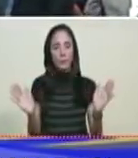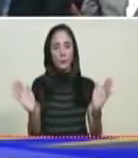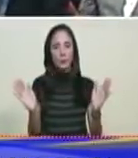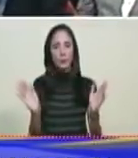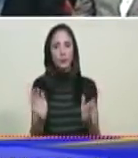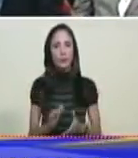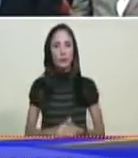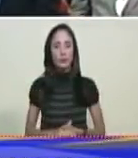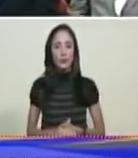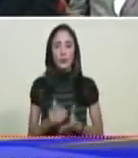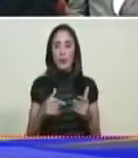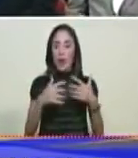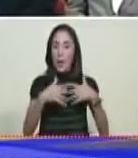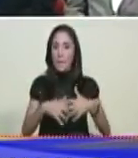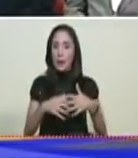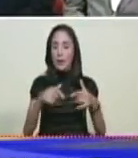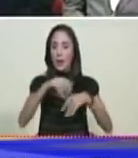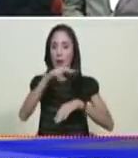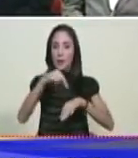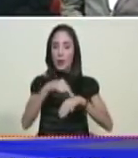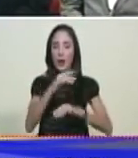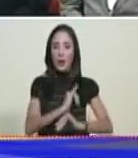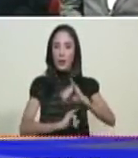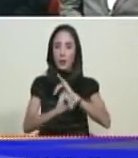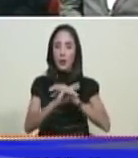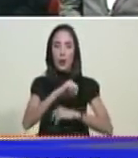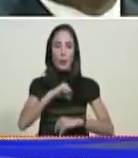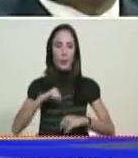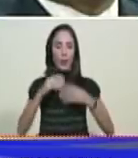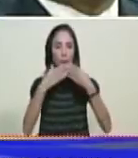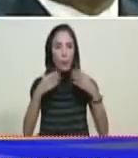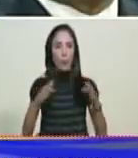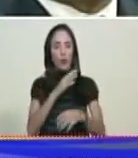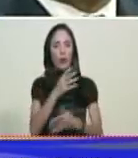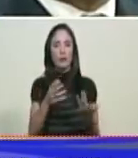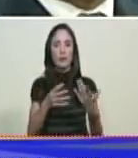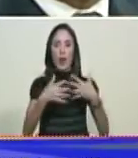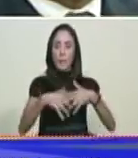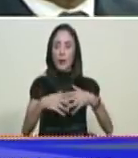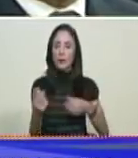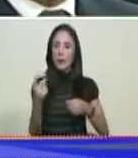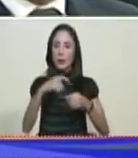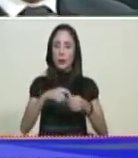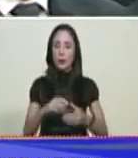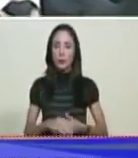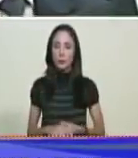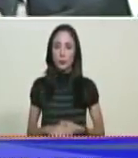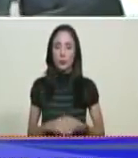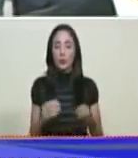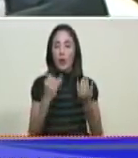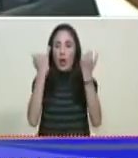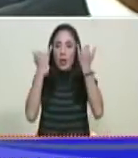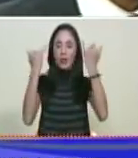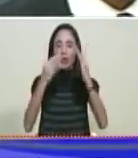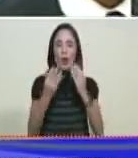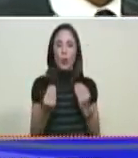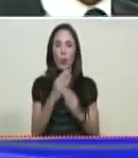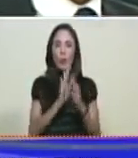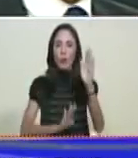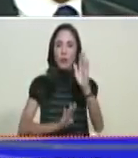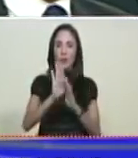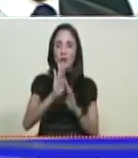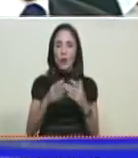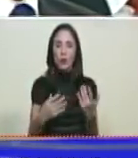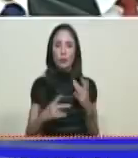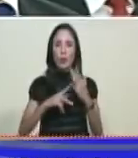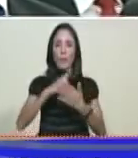a las empresas nacionales e internacionales. Este modelo consiste en desarrollar el plan